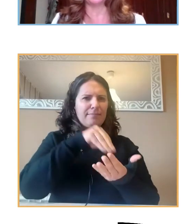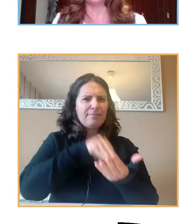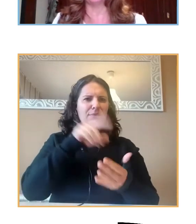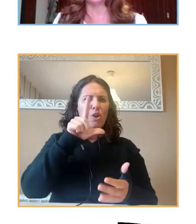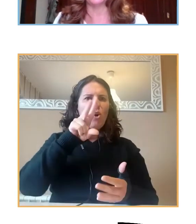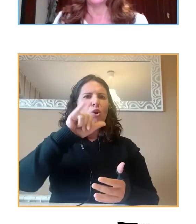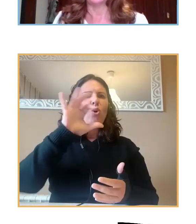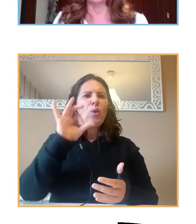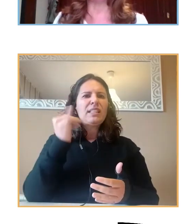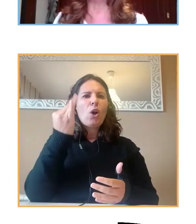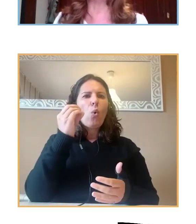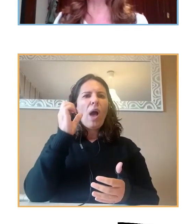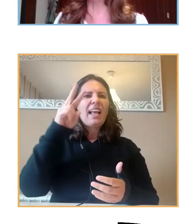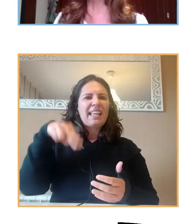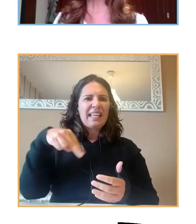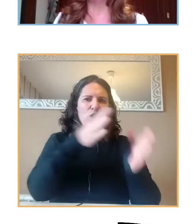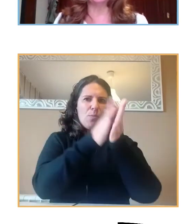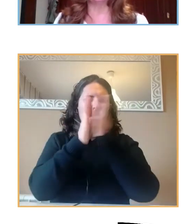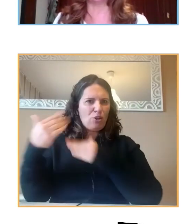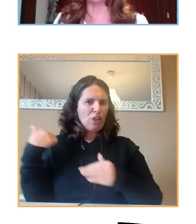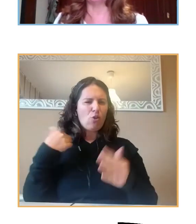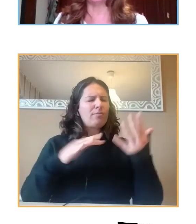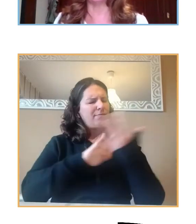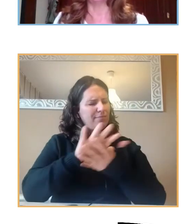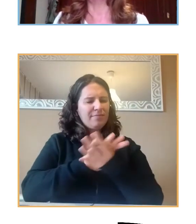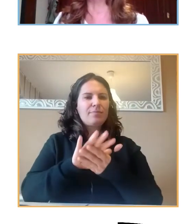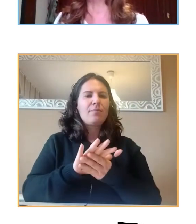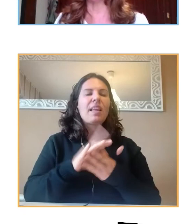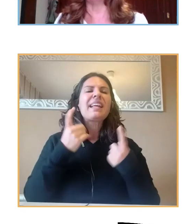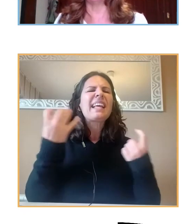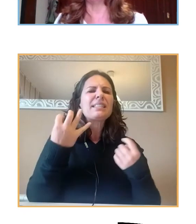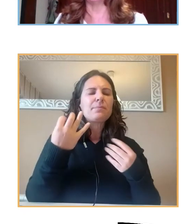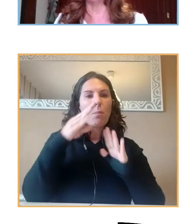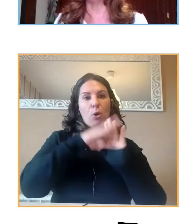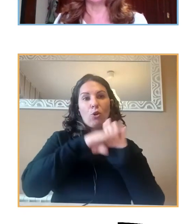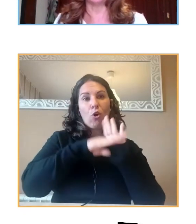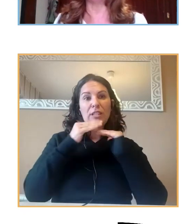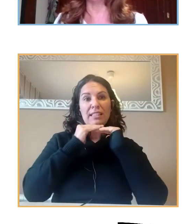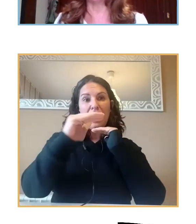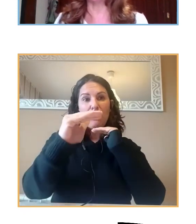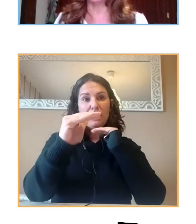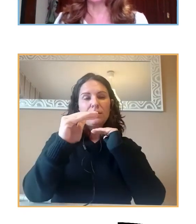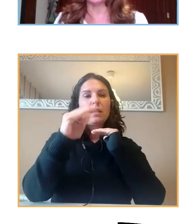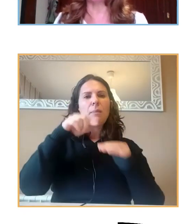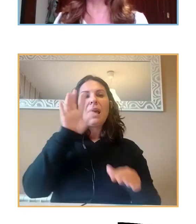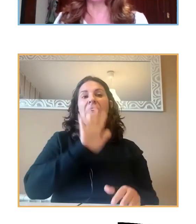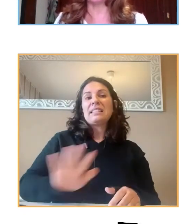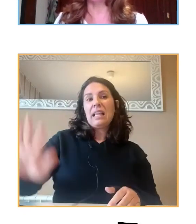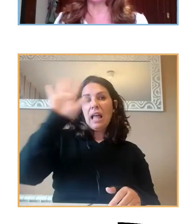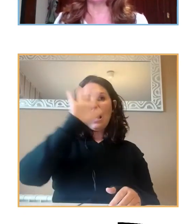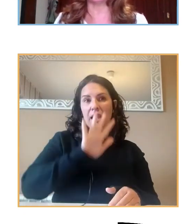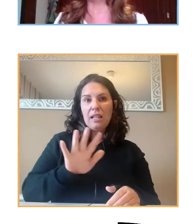los compañeros, necesitamos unos protocolos estables, protocolos a nivel también estatal por los que